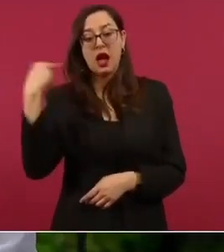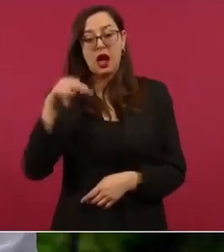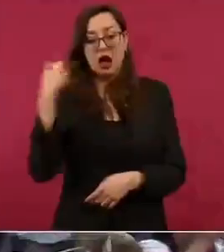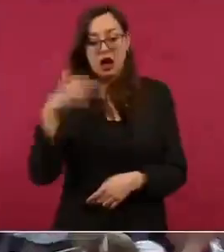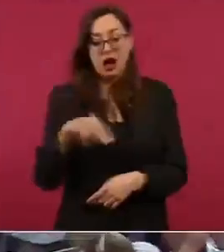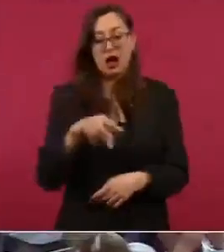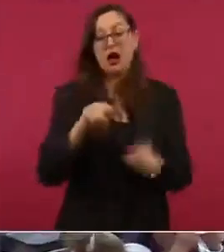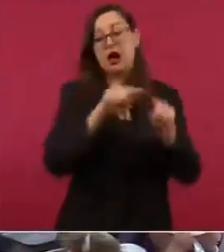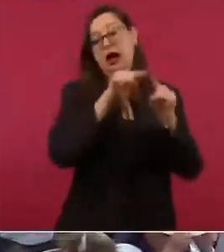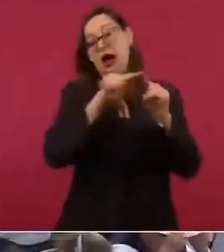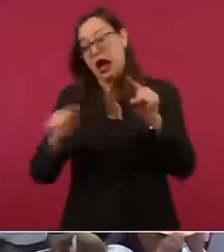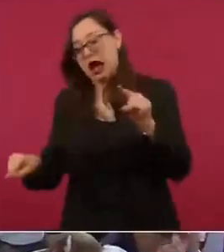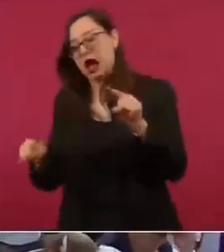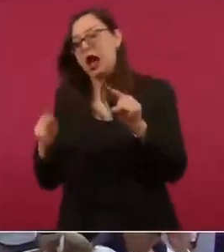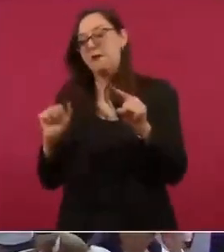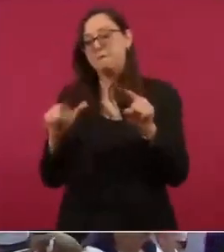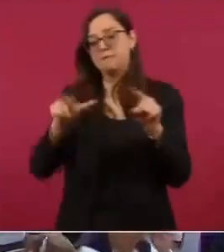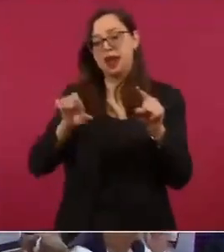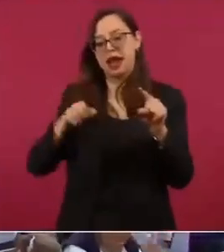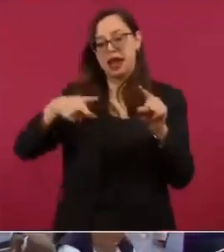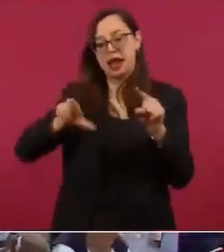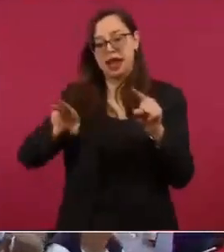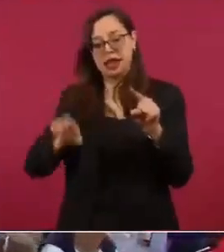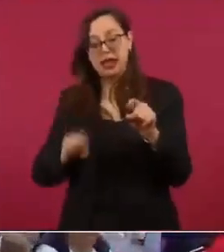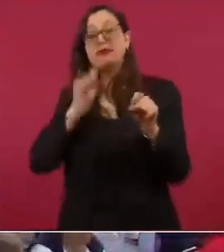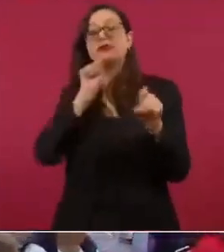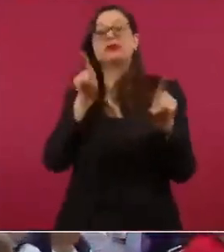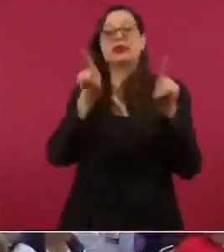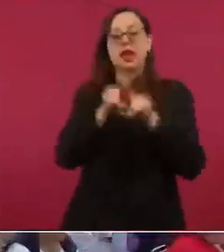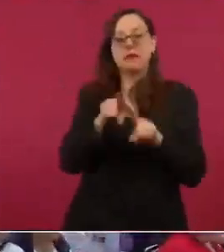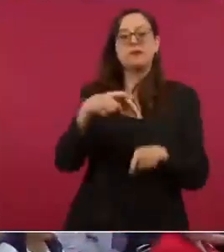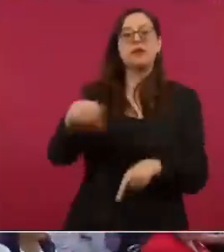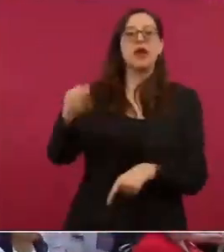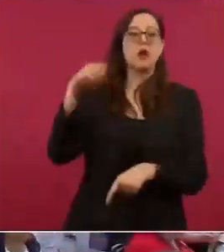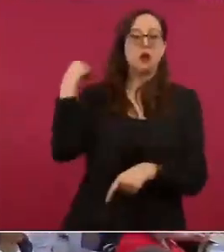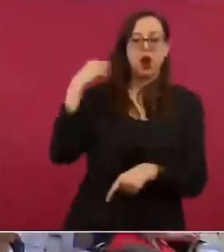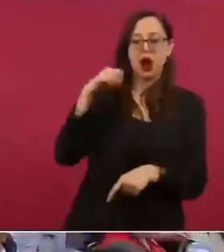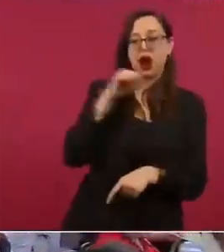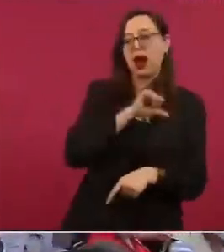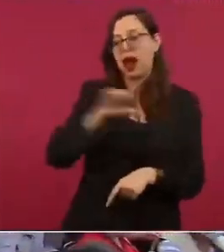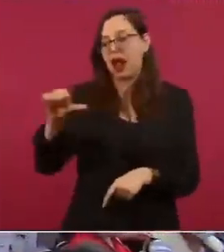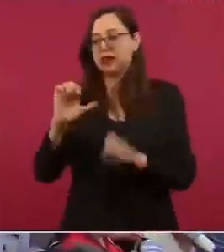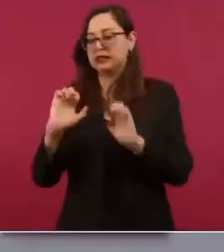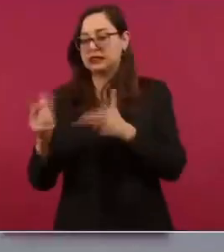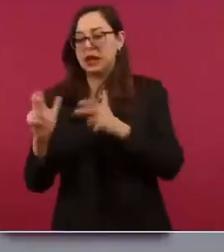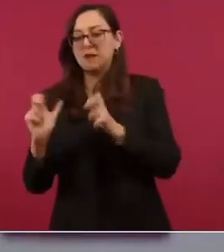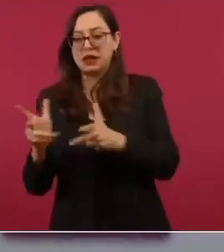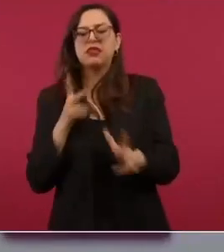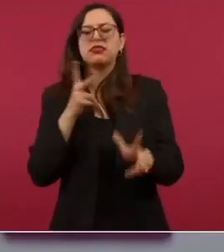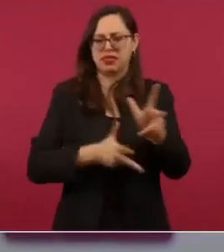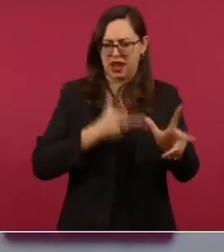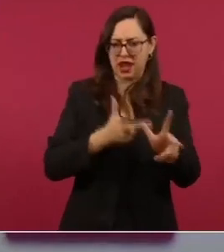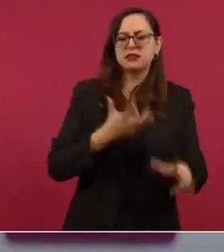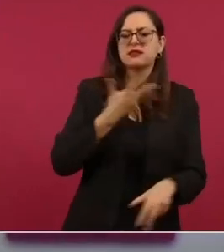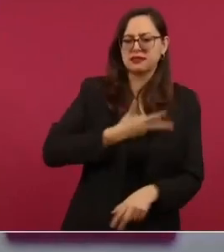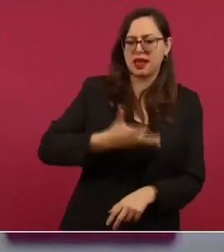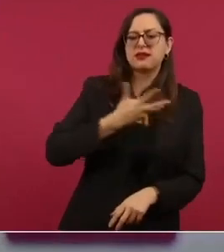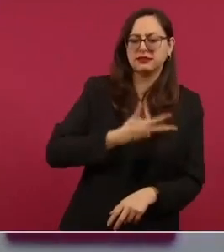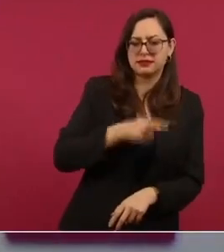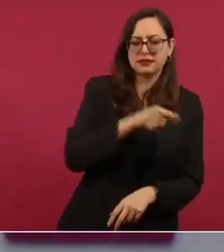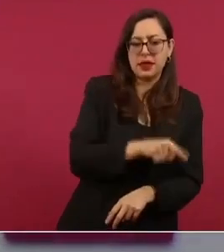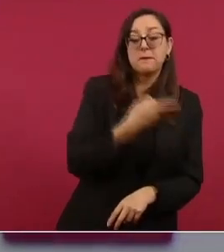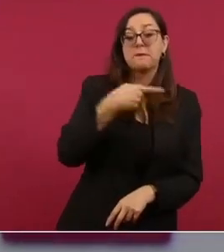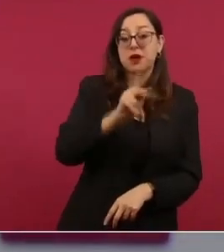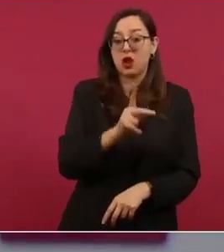Palenque Chiapas y de Ixtepec Oaxaca a Ciudad Hidalgo Chiapas en la frontera de México con Guatemala